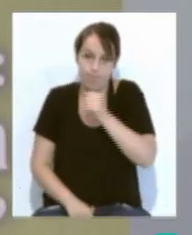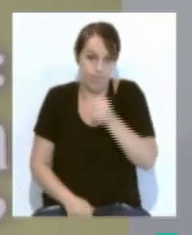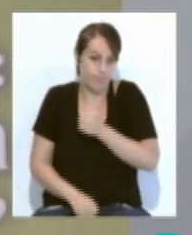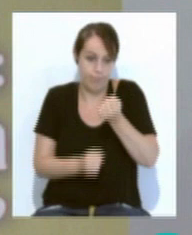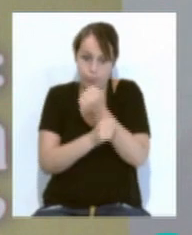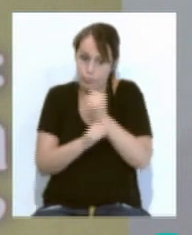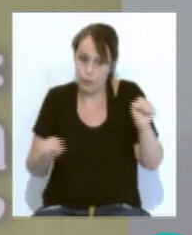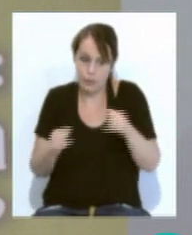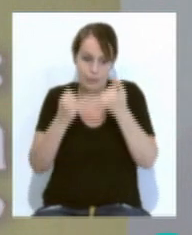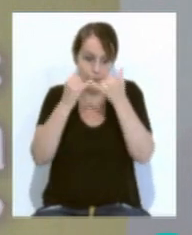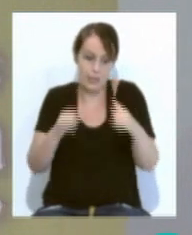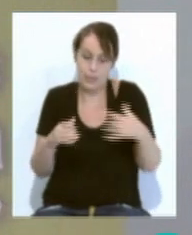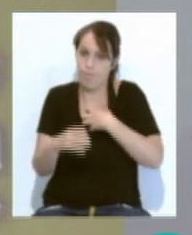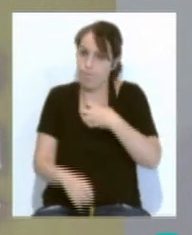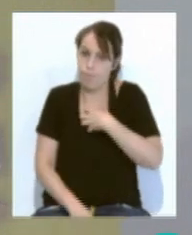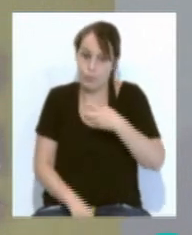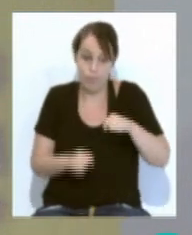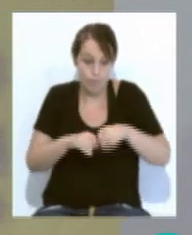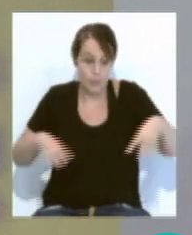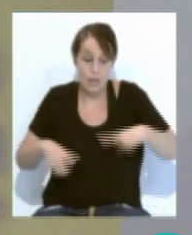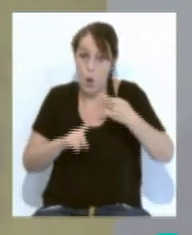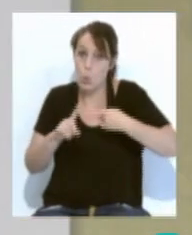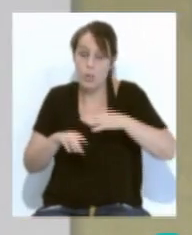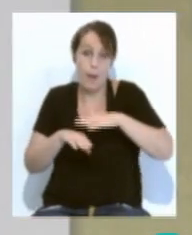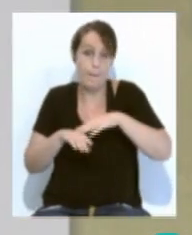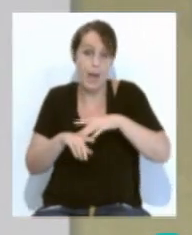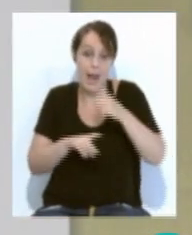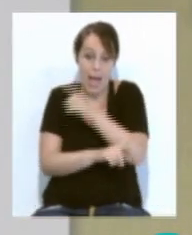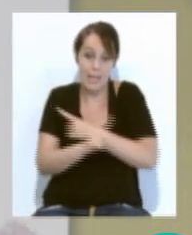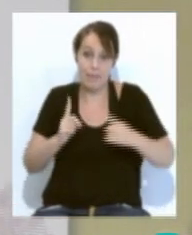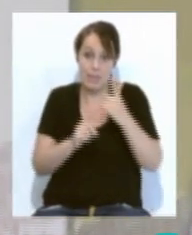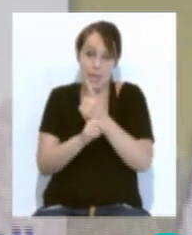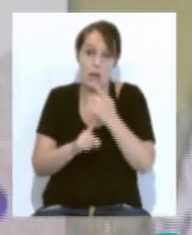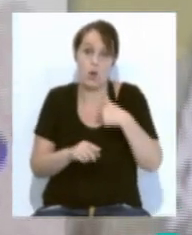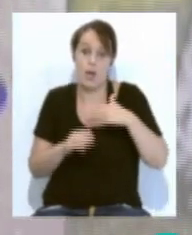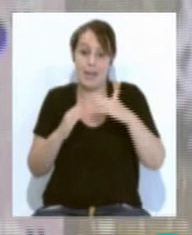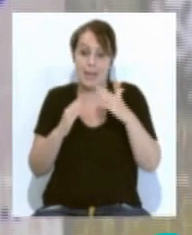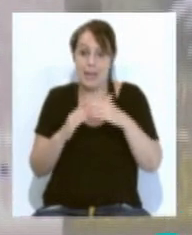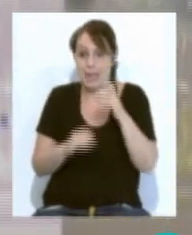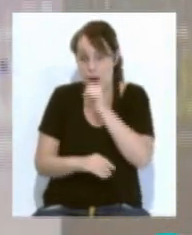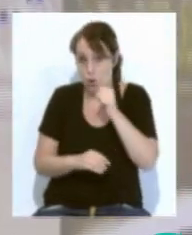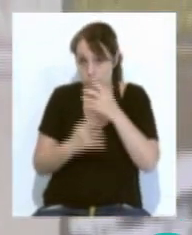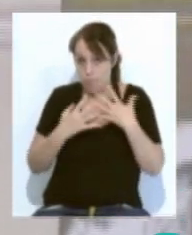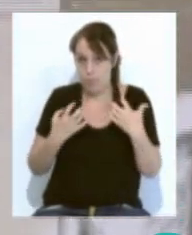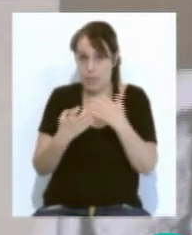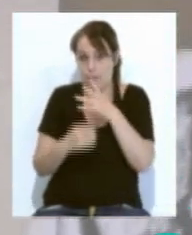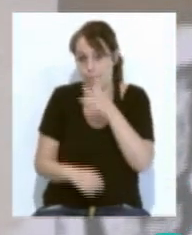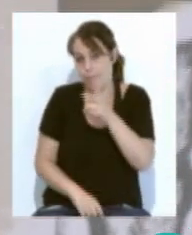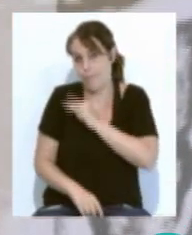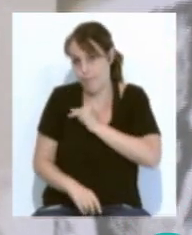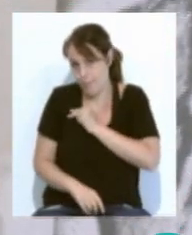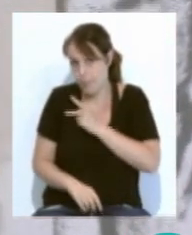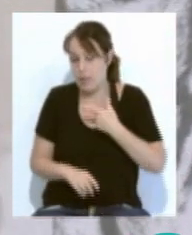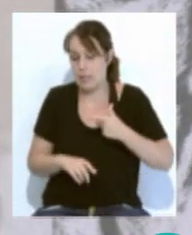celebración del evento la gala iba a servir para celebrar el aniversario de la Casa del Corista acogiendo la entrega de distinciones